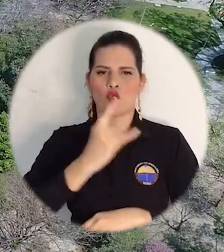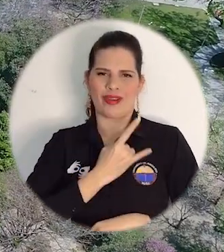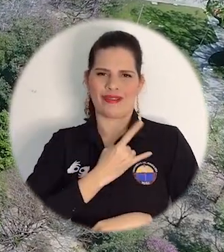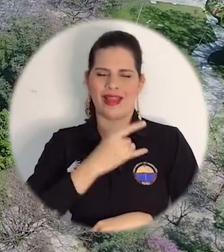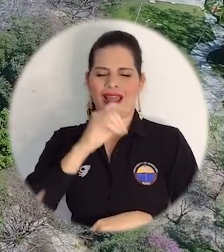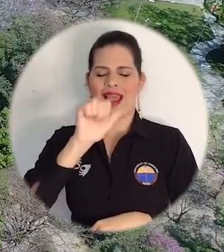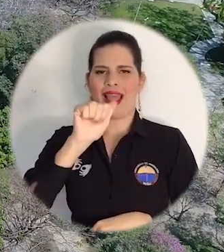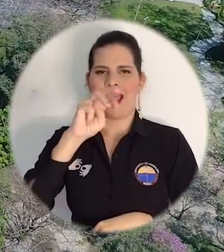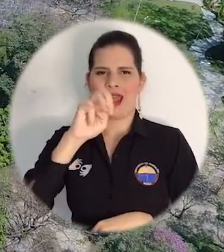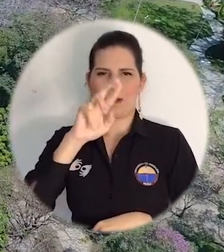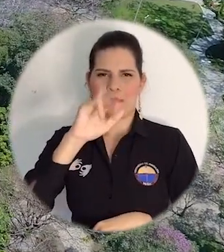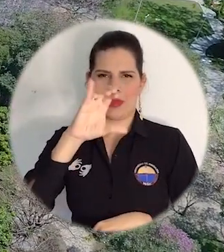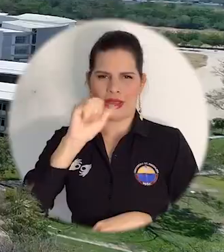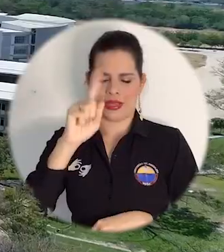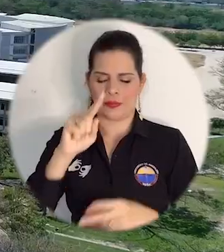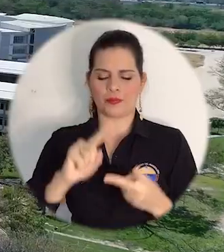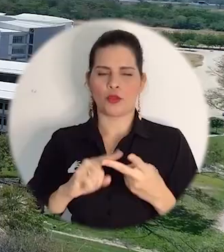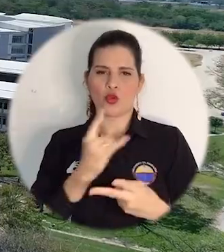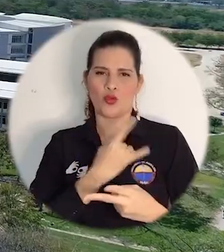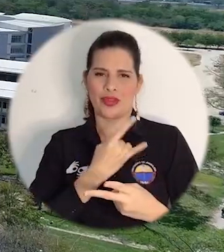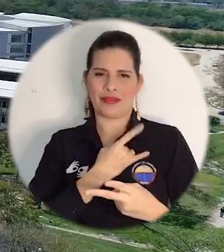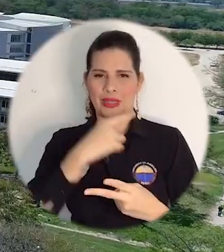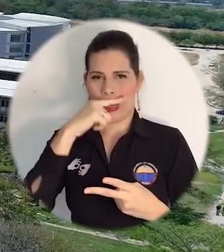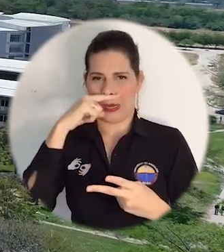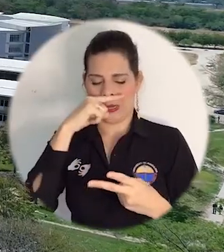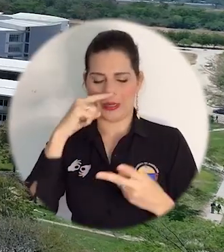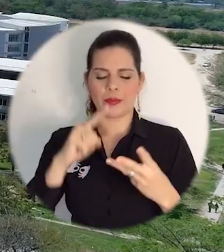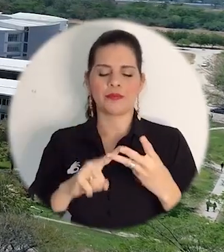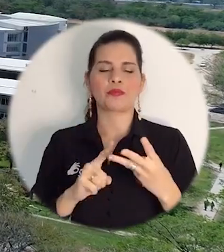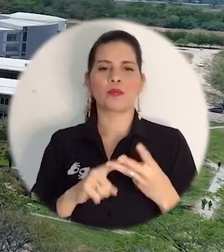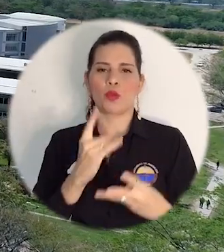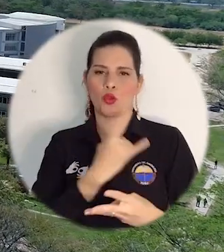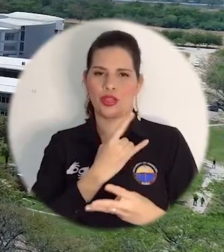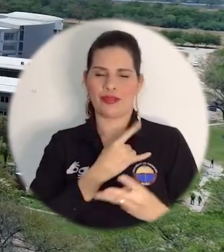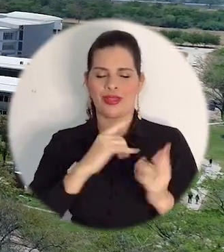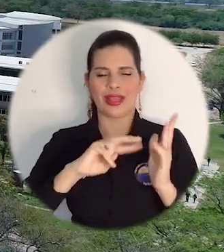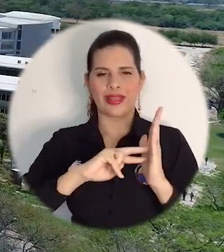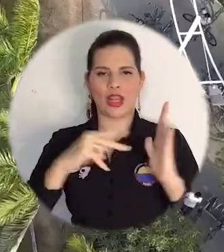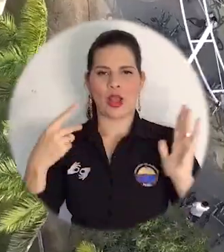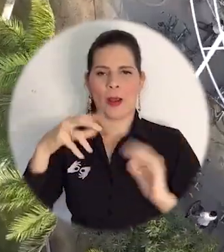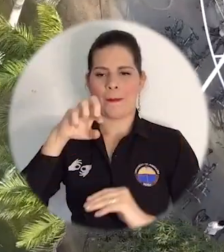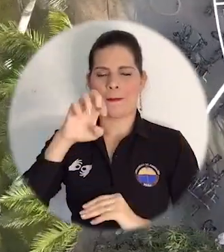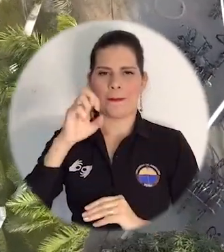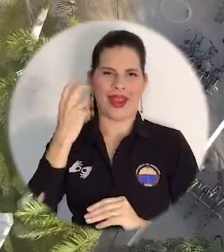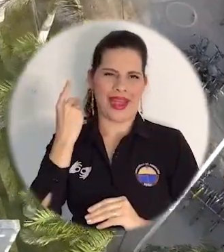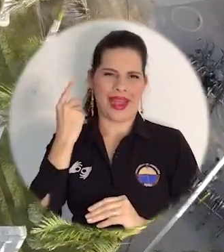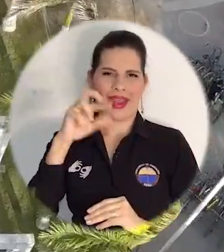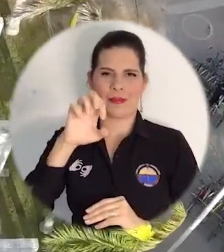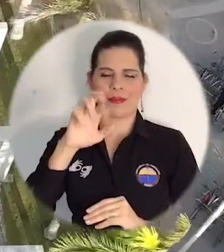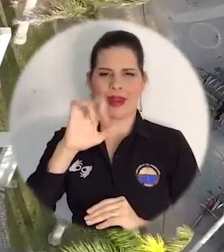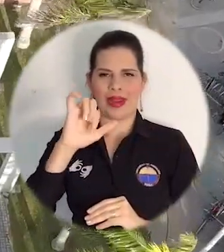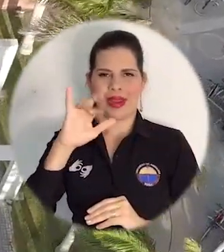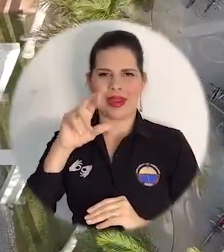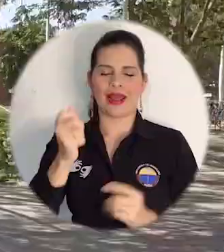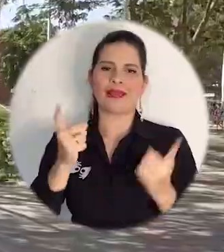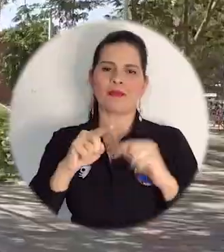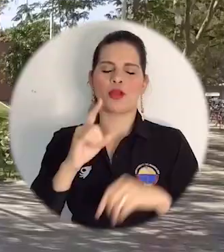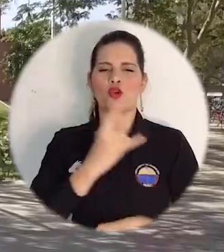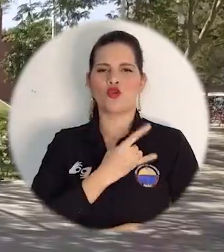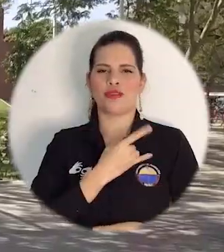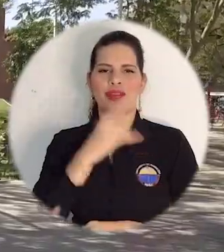Américas, la Universidad de la Amazonía, la Universidad Tecnológica de Pereira y la Universidad Franz Tamayo de Bolivia.